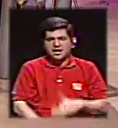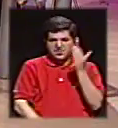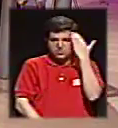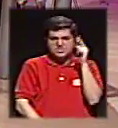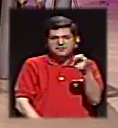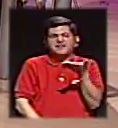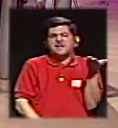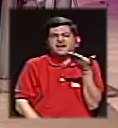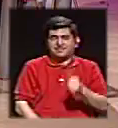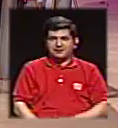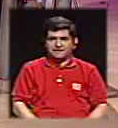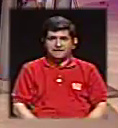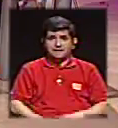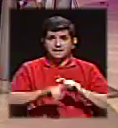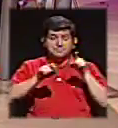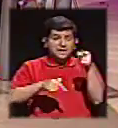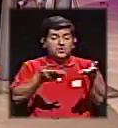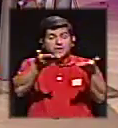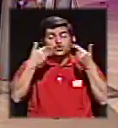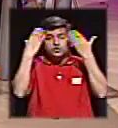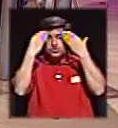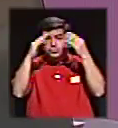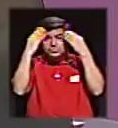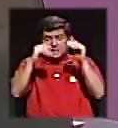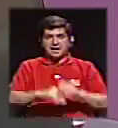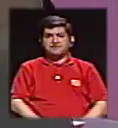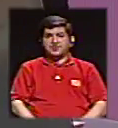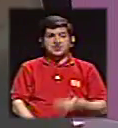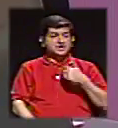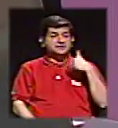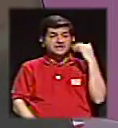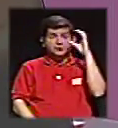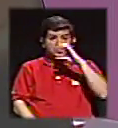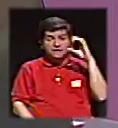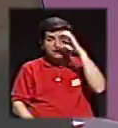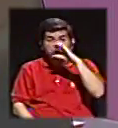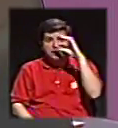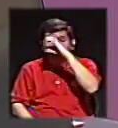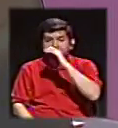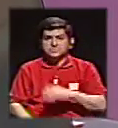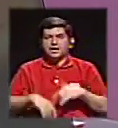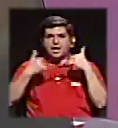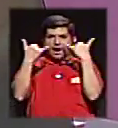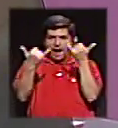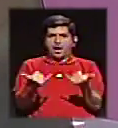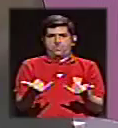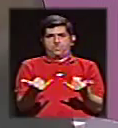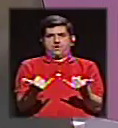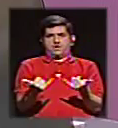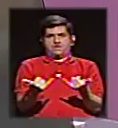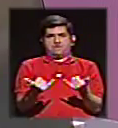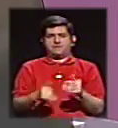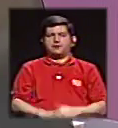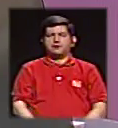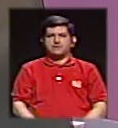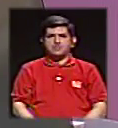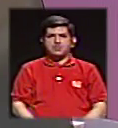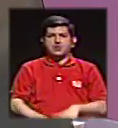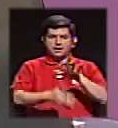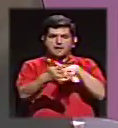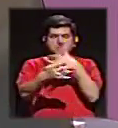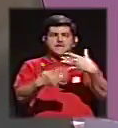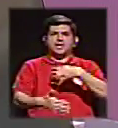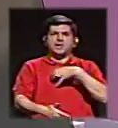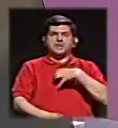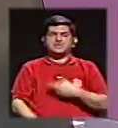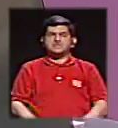sabemos de él. Pero ellos nos daban los datos, y si no había que ir a buscar y hacer... Ahora es agenda propia,